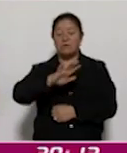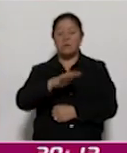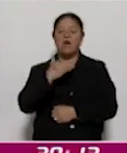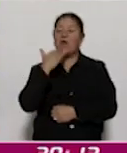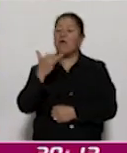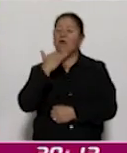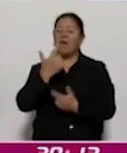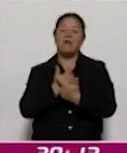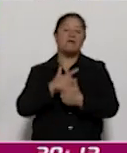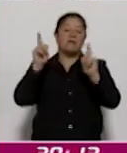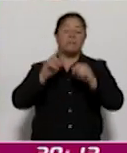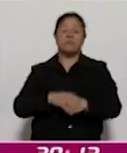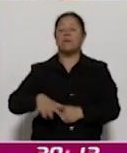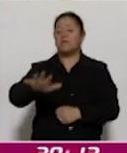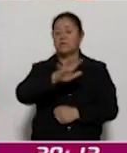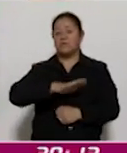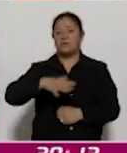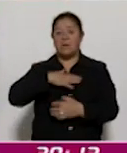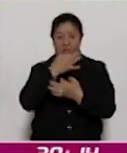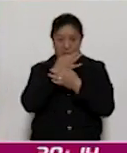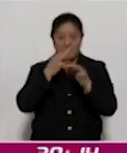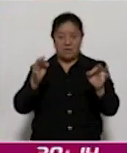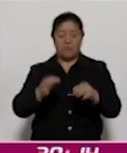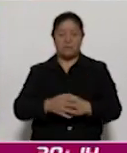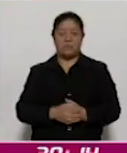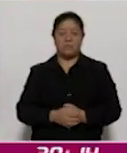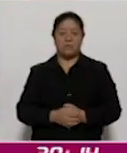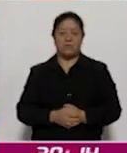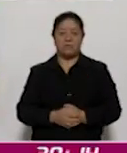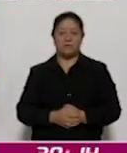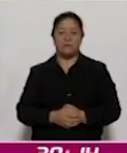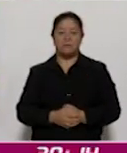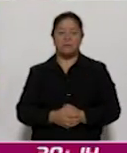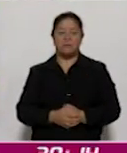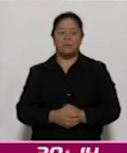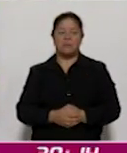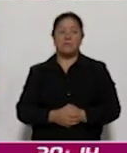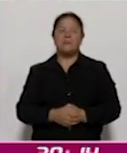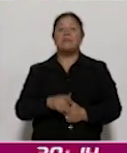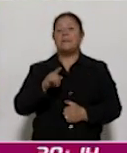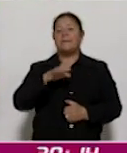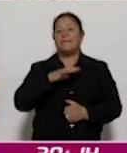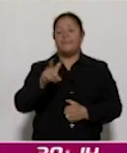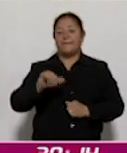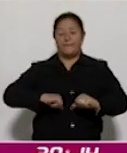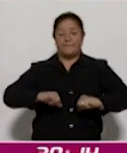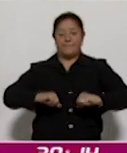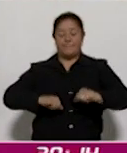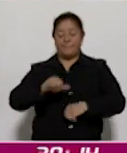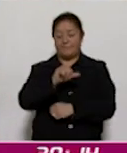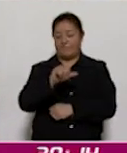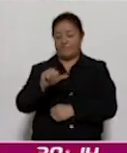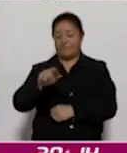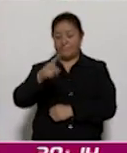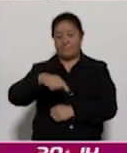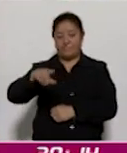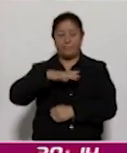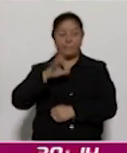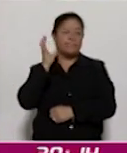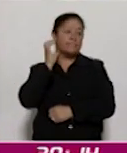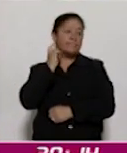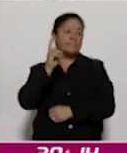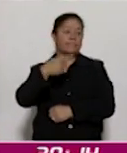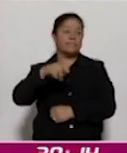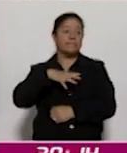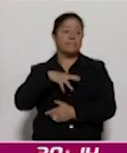Y los integrantes enfatizaron en la necesidad... En el marco de los 16 días de activismo contra la violencia de género, el Congreso local organizó el panel Derecho